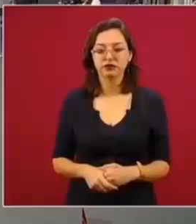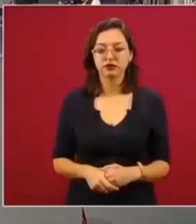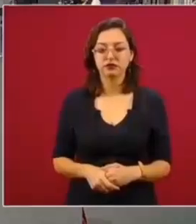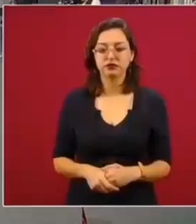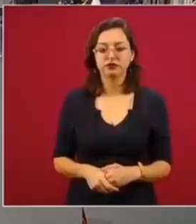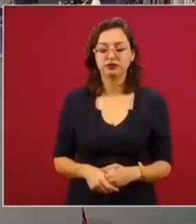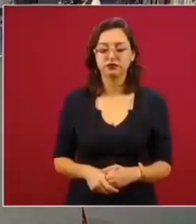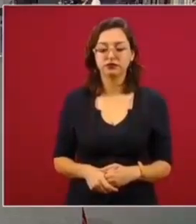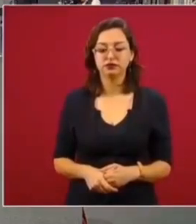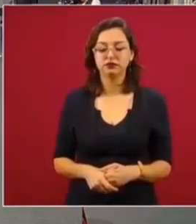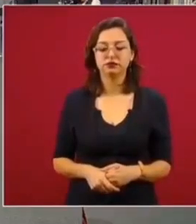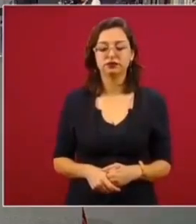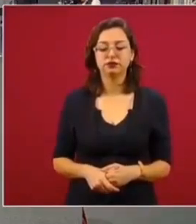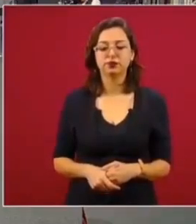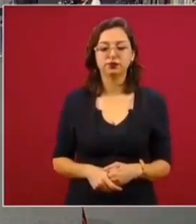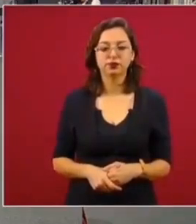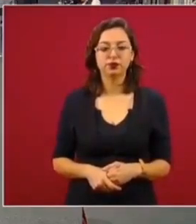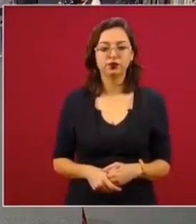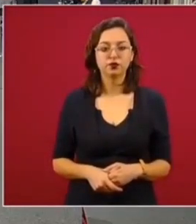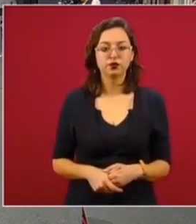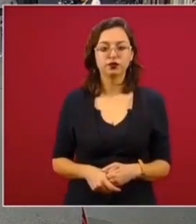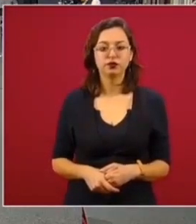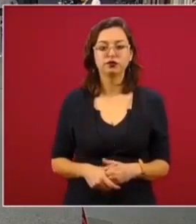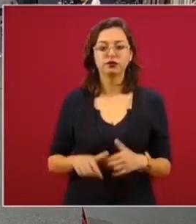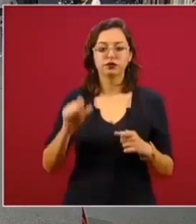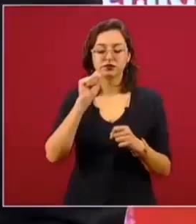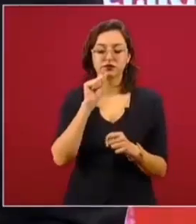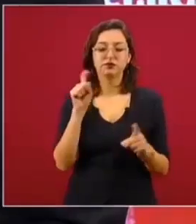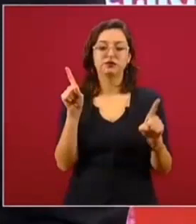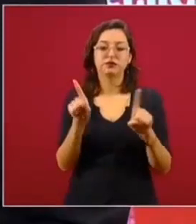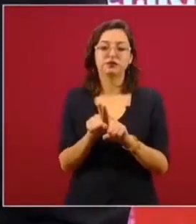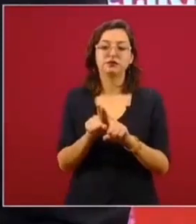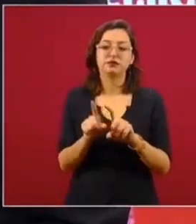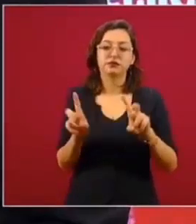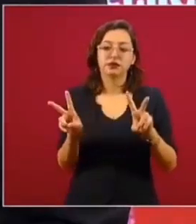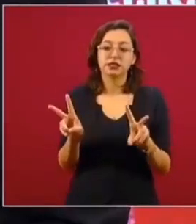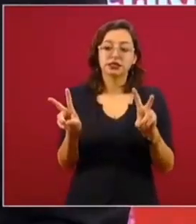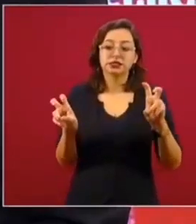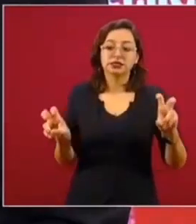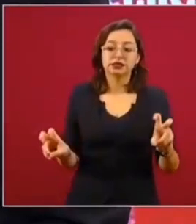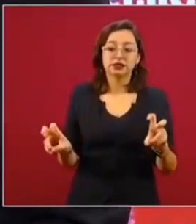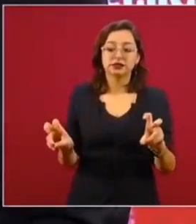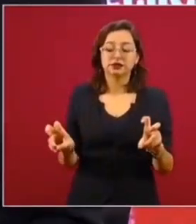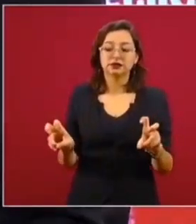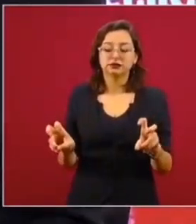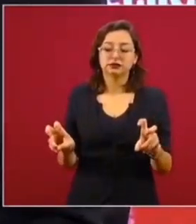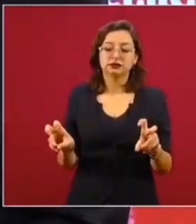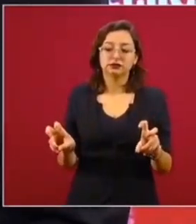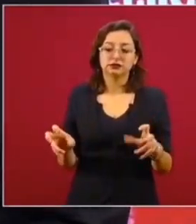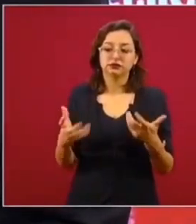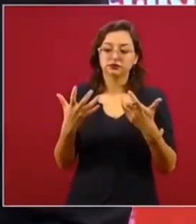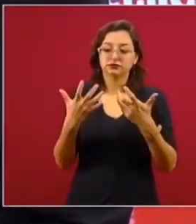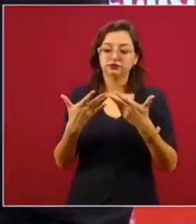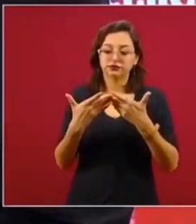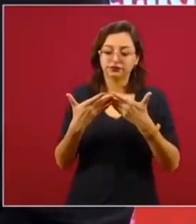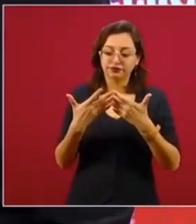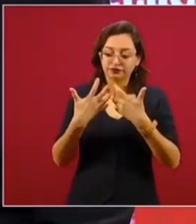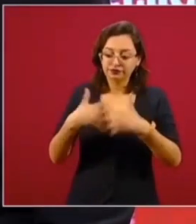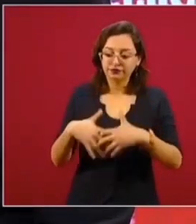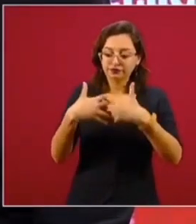Está también lo de la apertura para la industria automotriz,